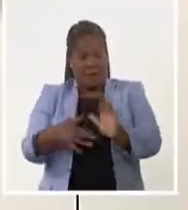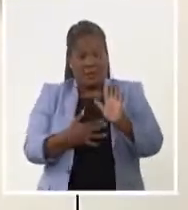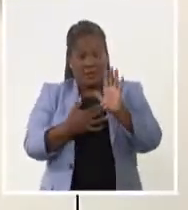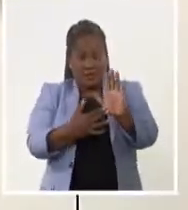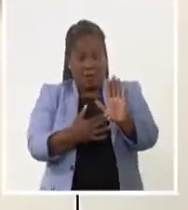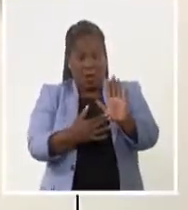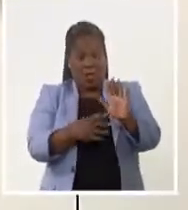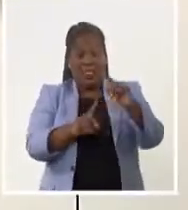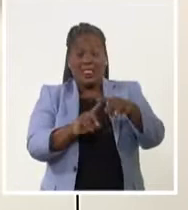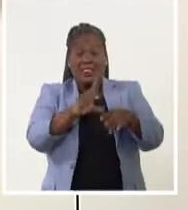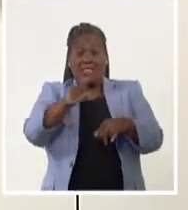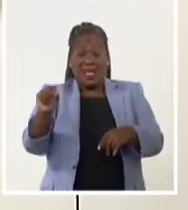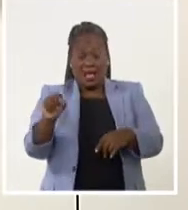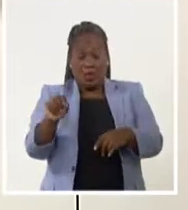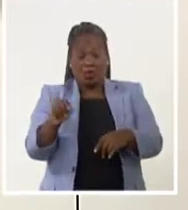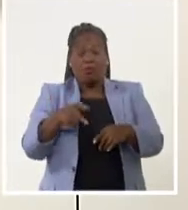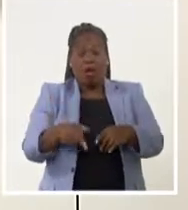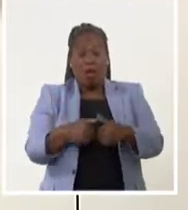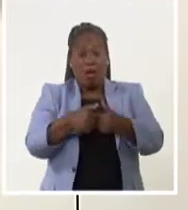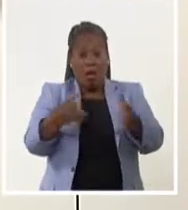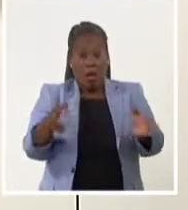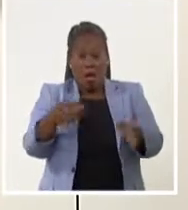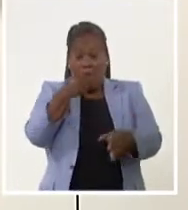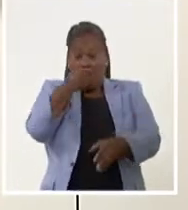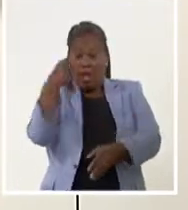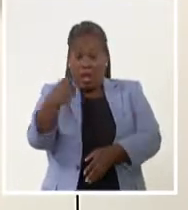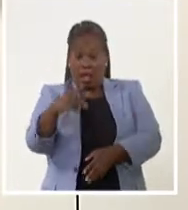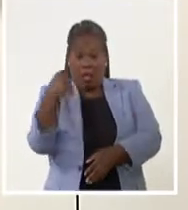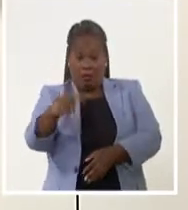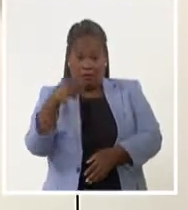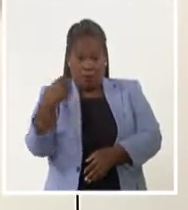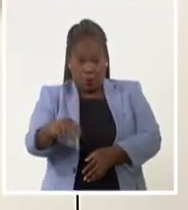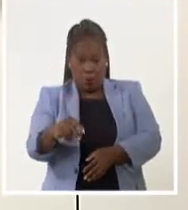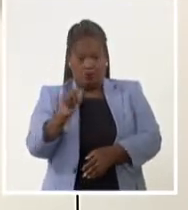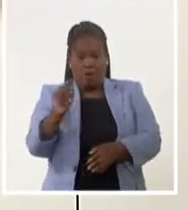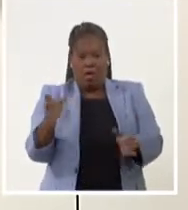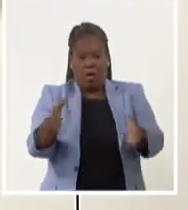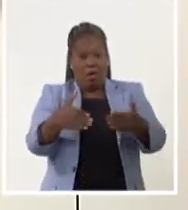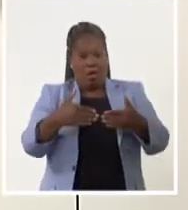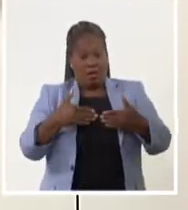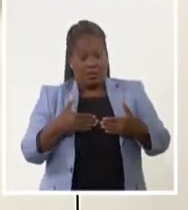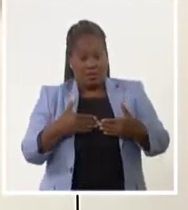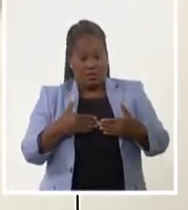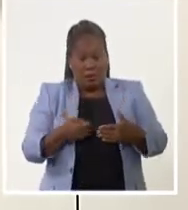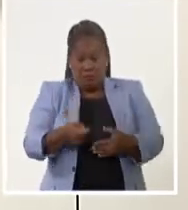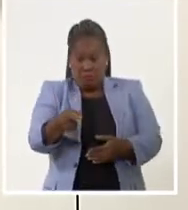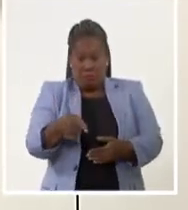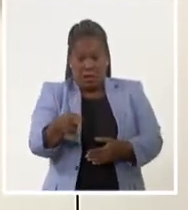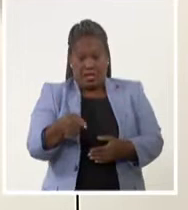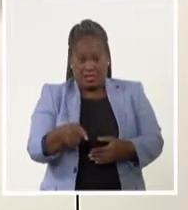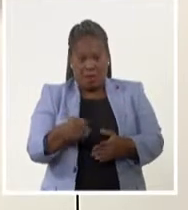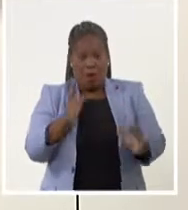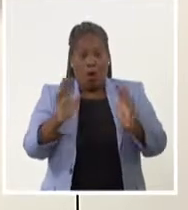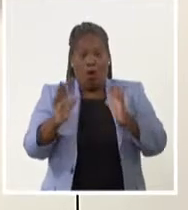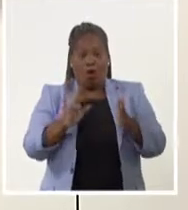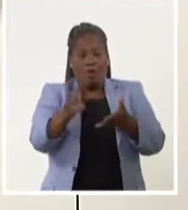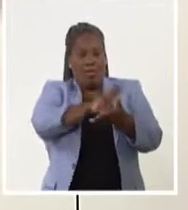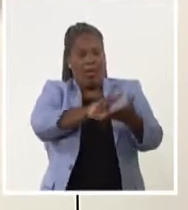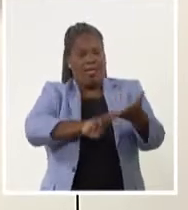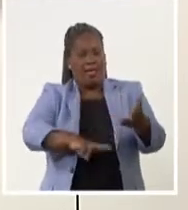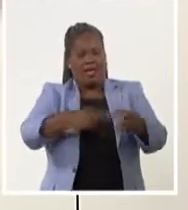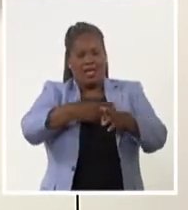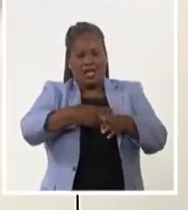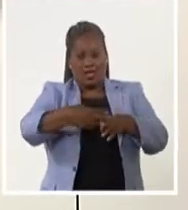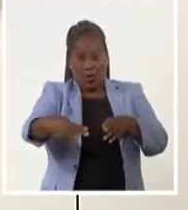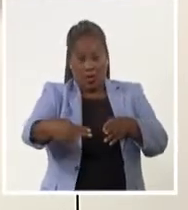Aperturas de la Esclavitud, Compilación y Prólogo de Mildes de la Torre Molina, concluyó hace unos minutos la jornada a leer la historia, certamen que